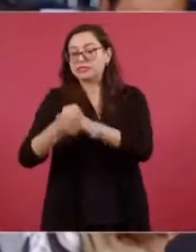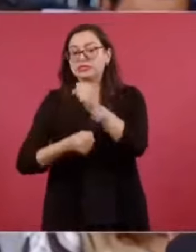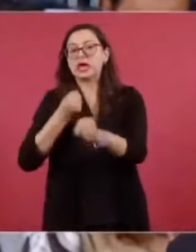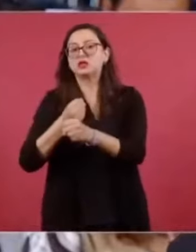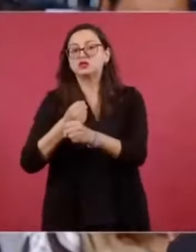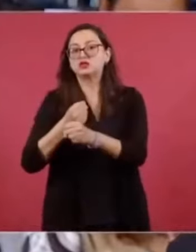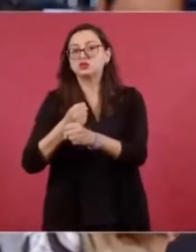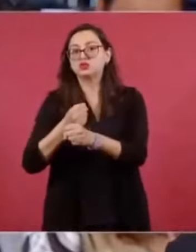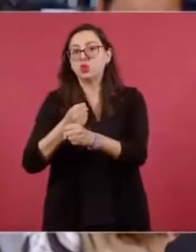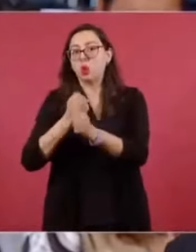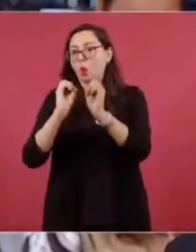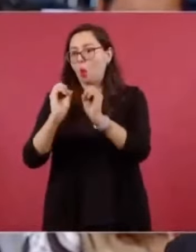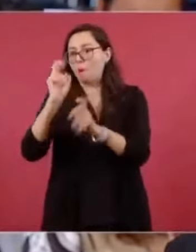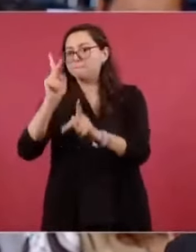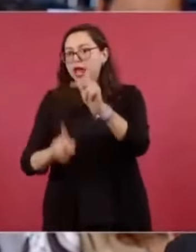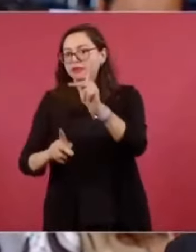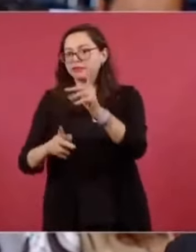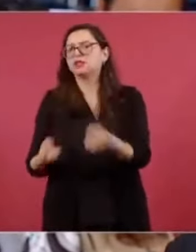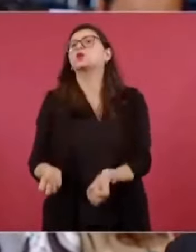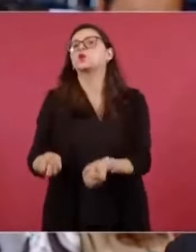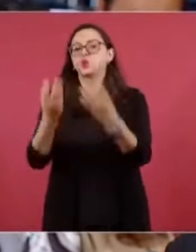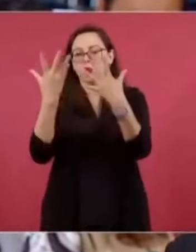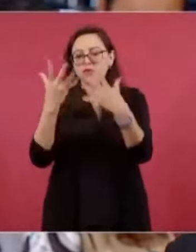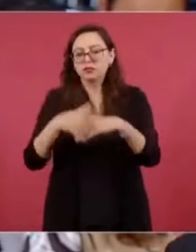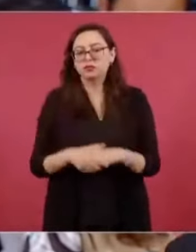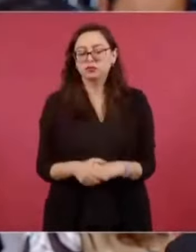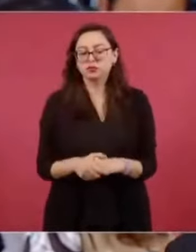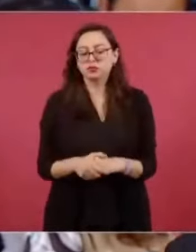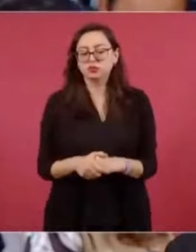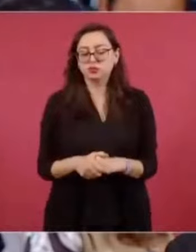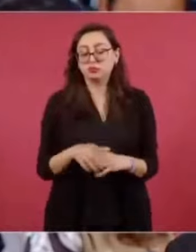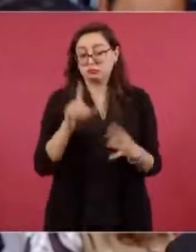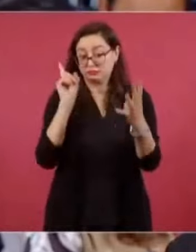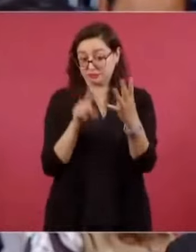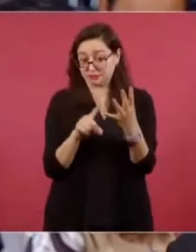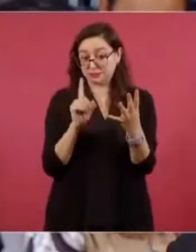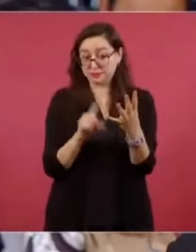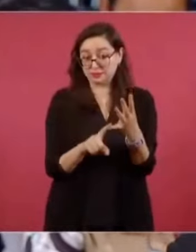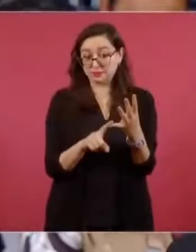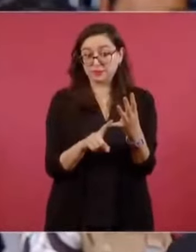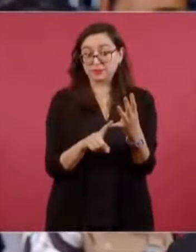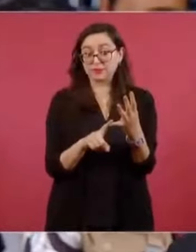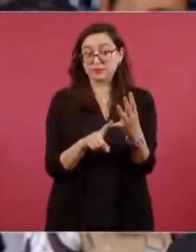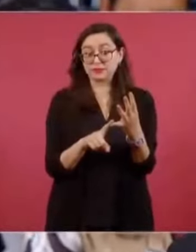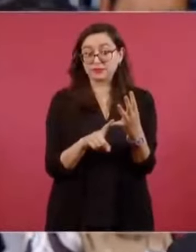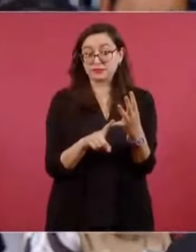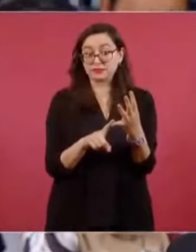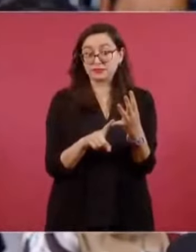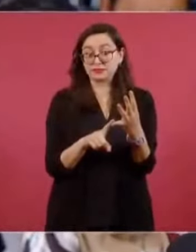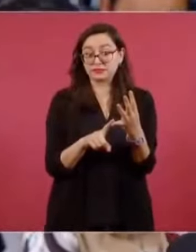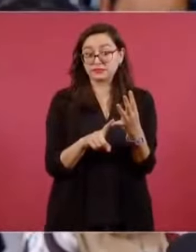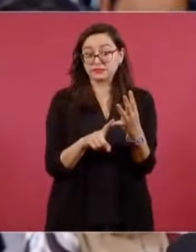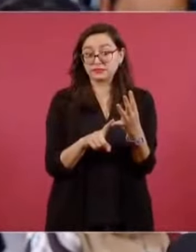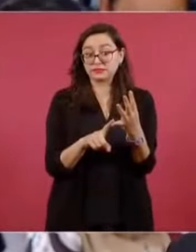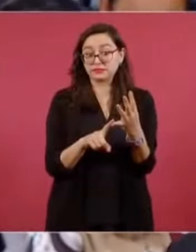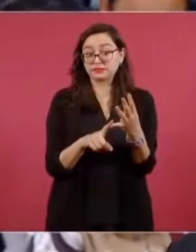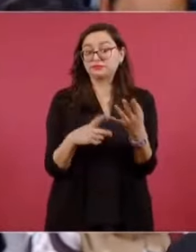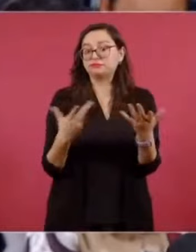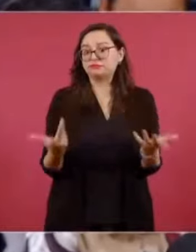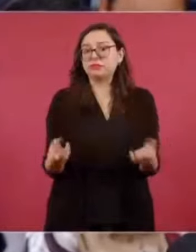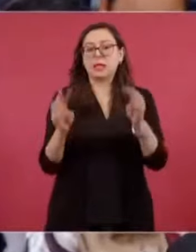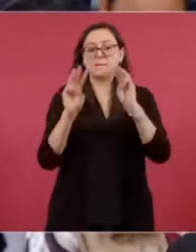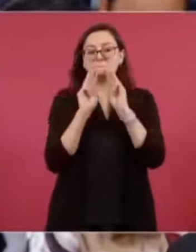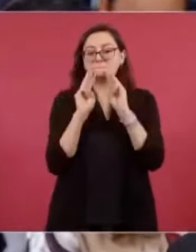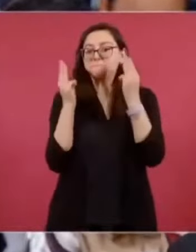preguntarle en esta misma línea, ¿por qué hasta el momento no se ha podido contener los grupos criminales